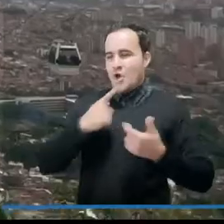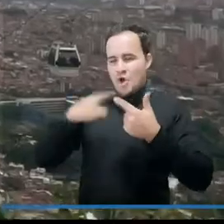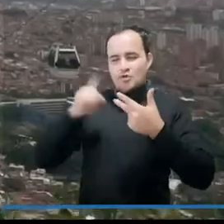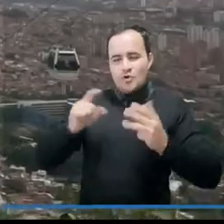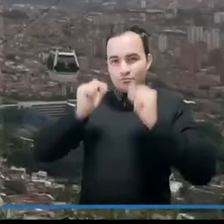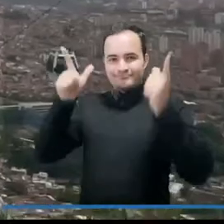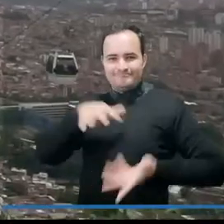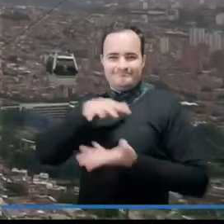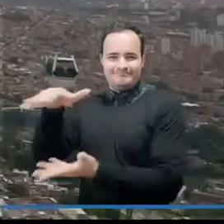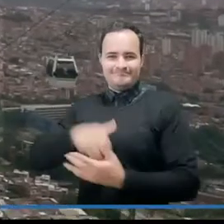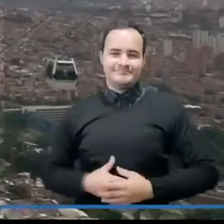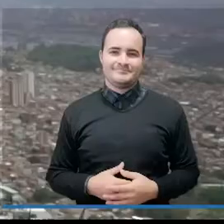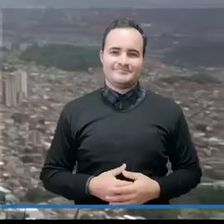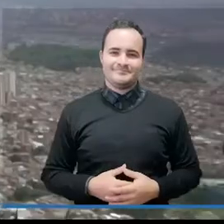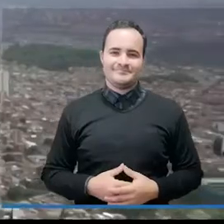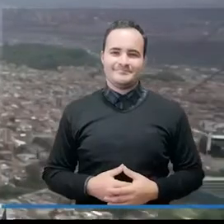de feria.